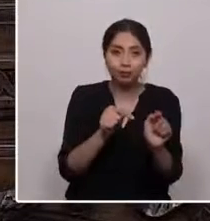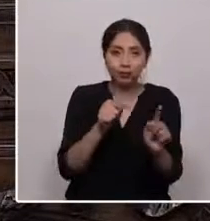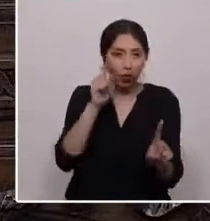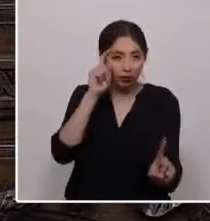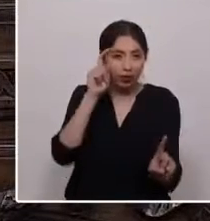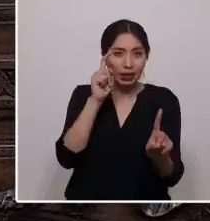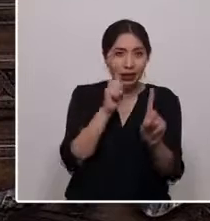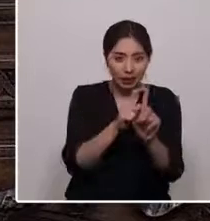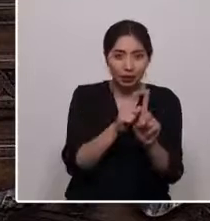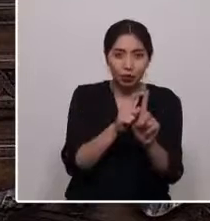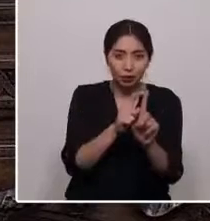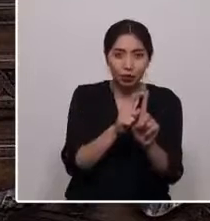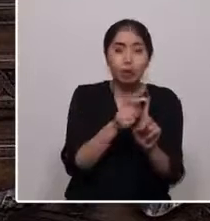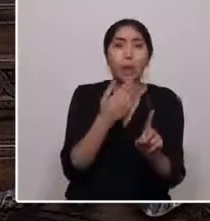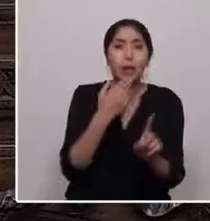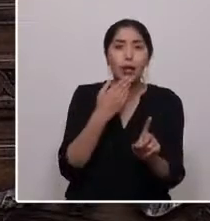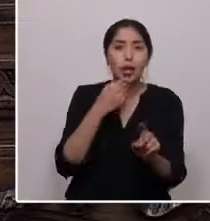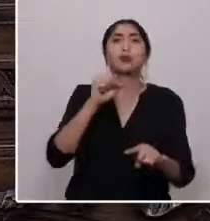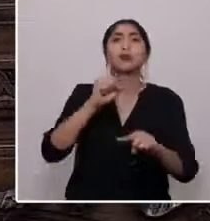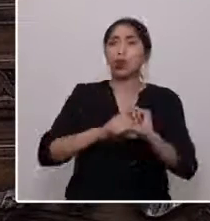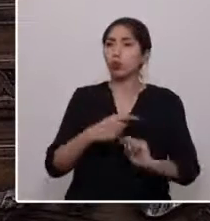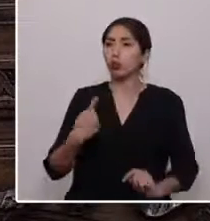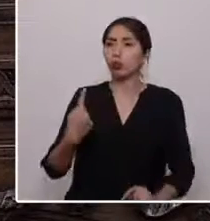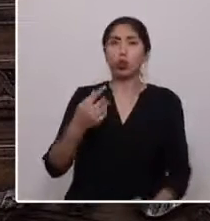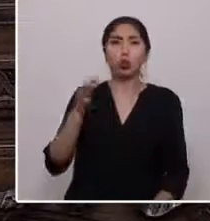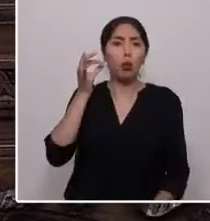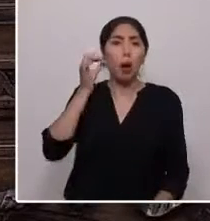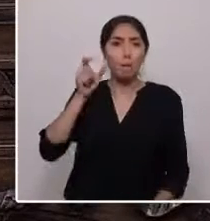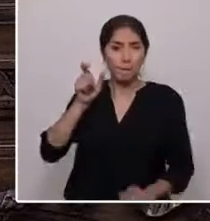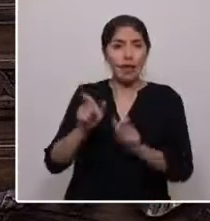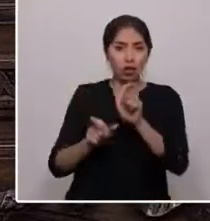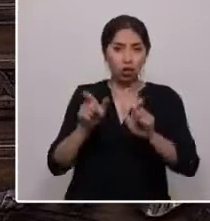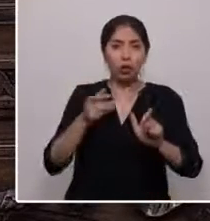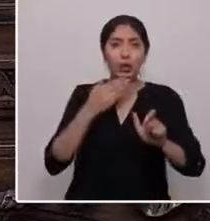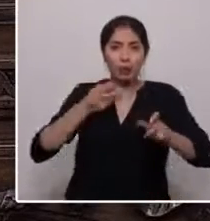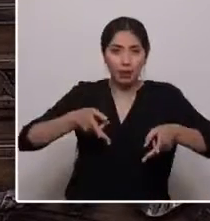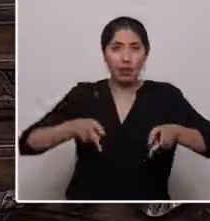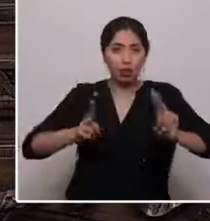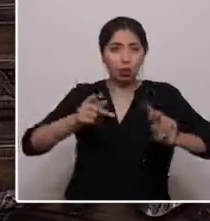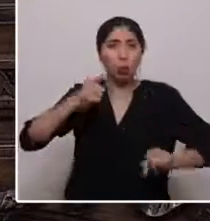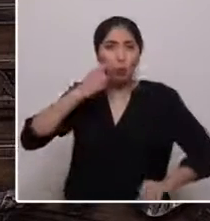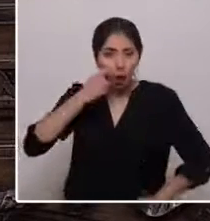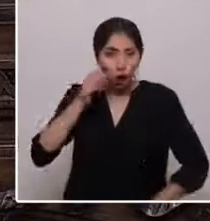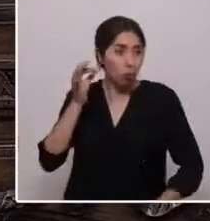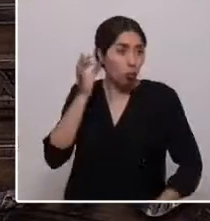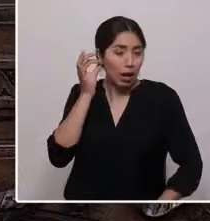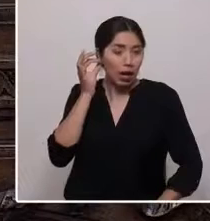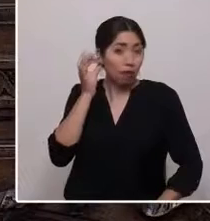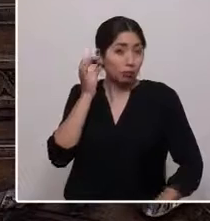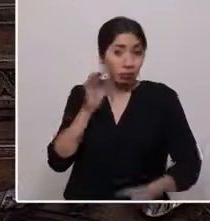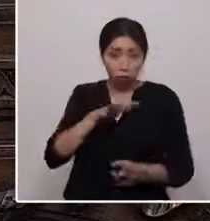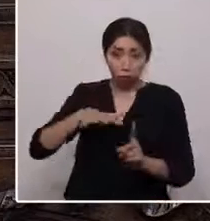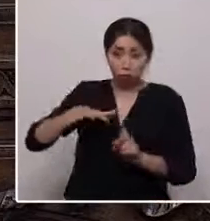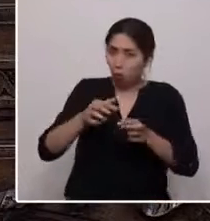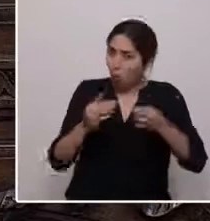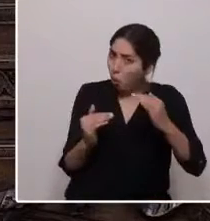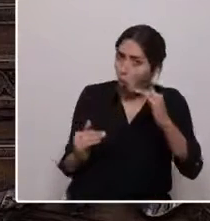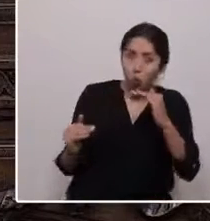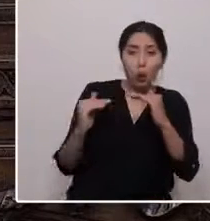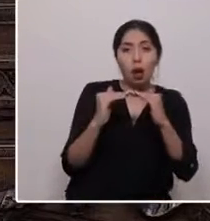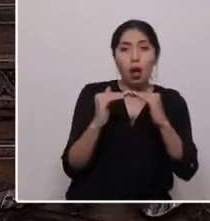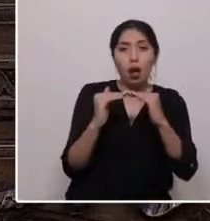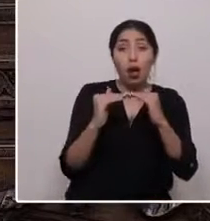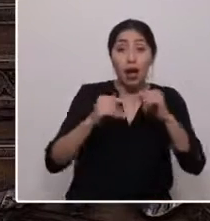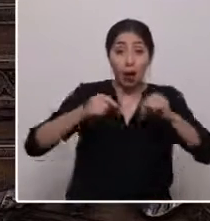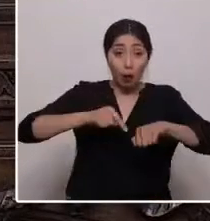reconocidas como personas y desde luego ejercer nuestros derechos humanos como mujeres en igualdad de condiciones. Es el momento histórico